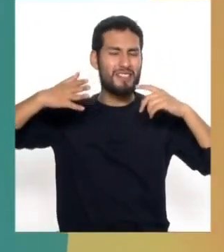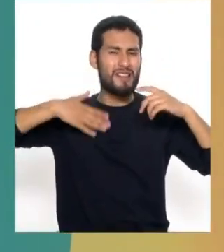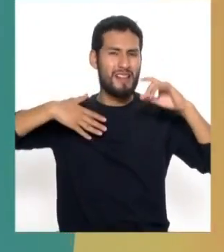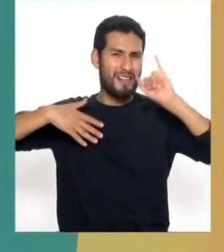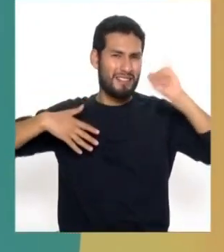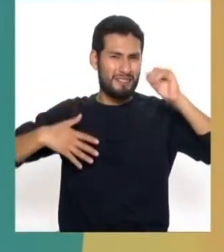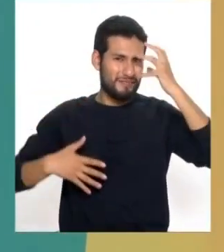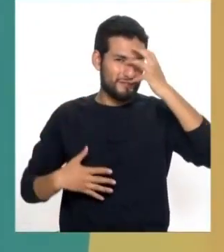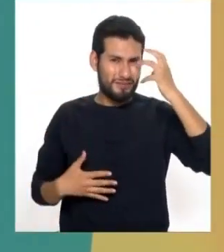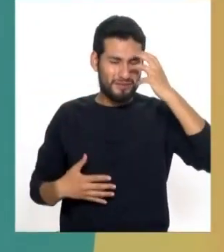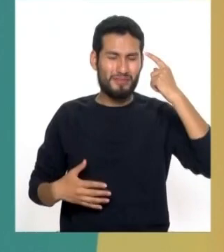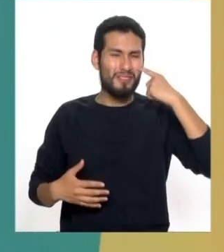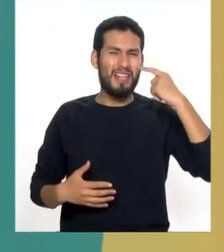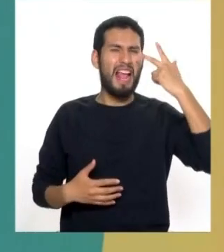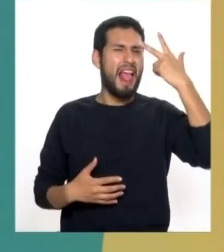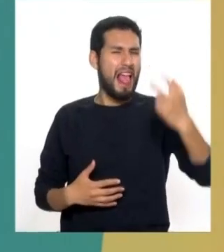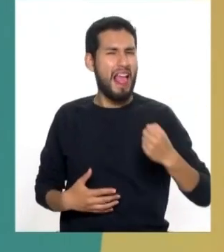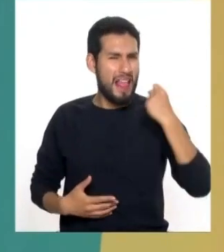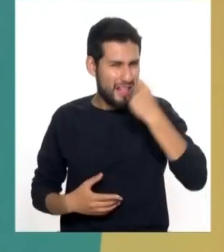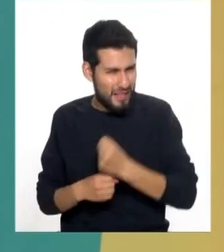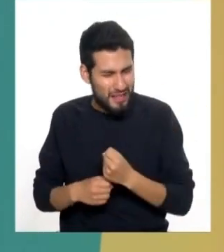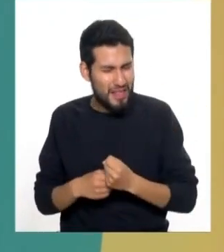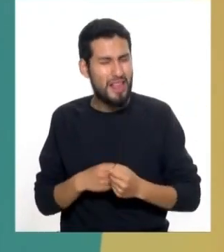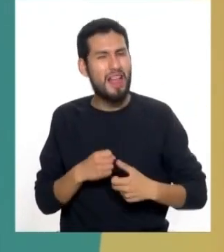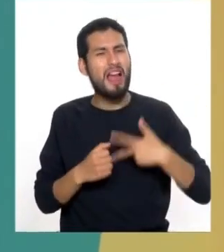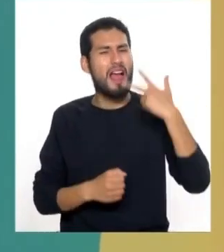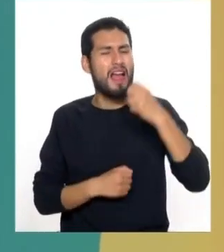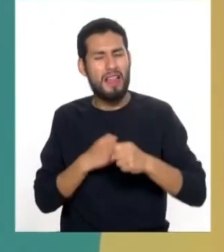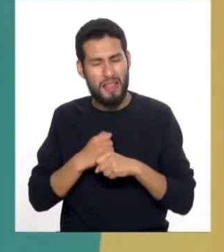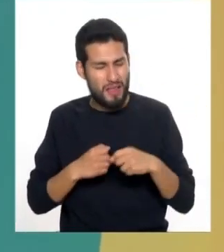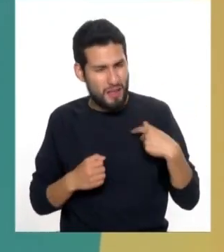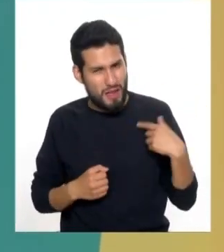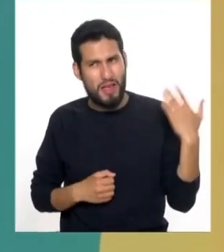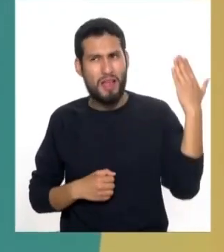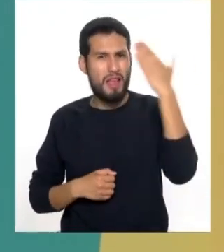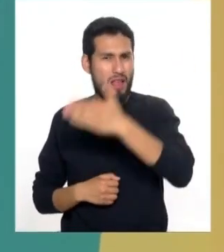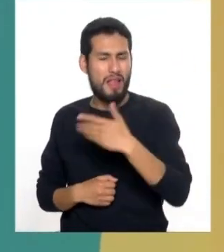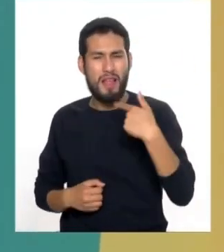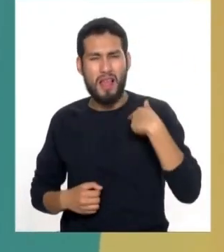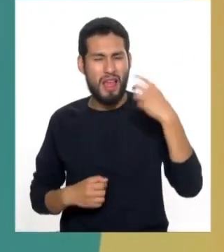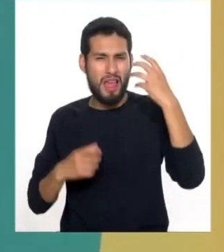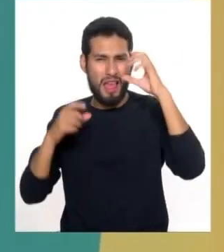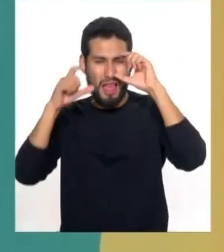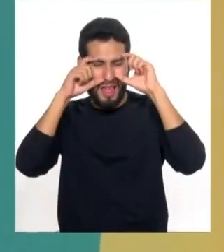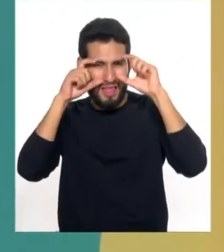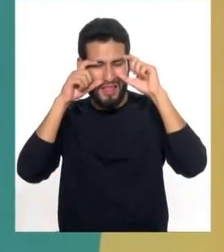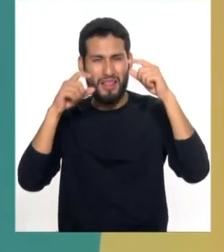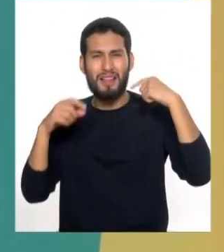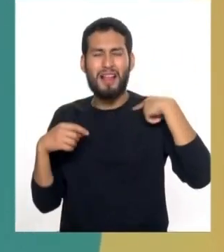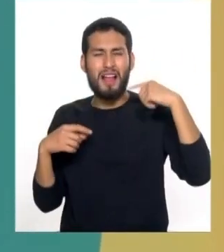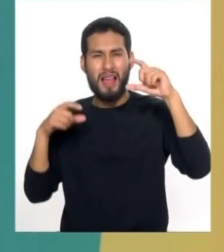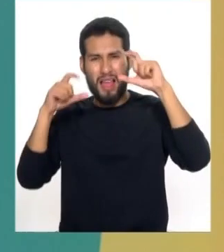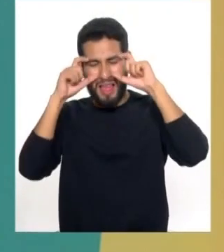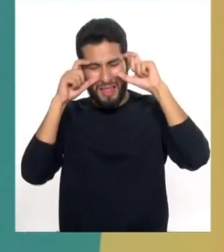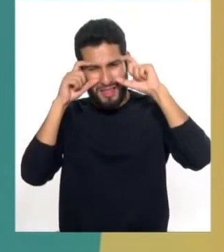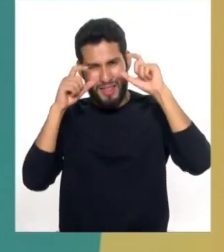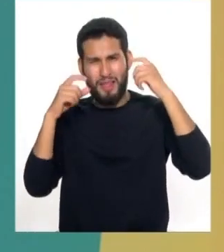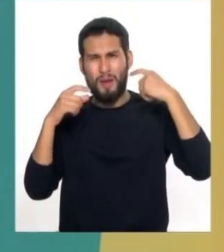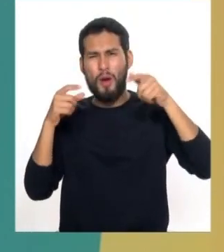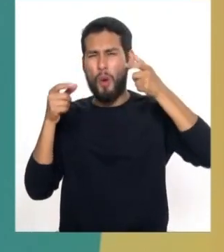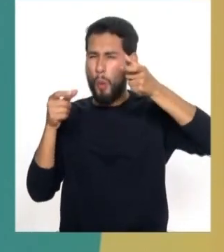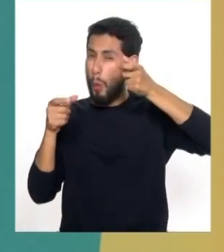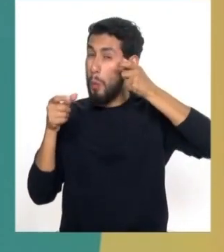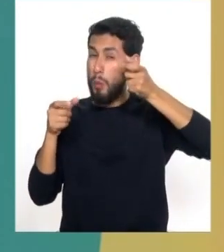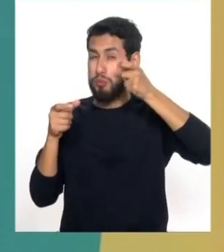cada tres años tengo que estar cambiando mi lente, porque mi lente es bastante